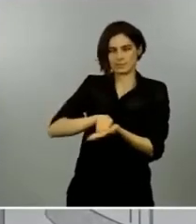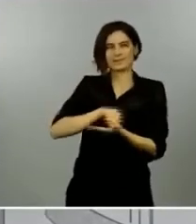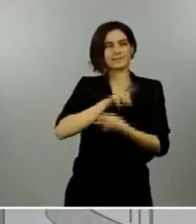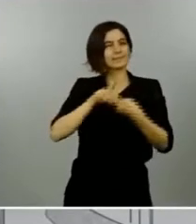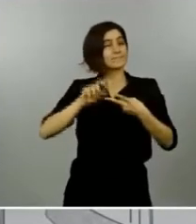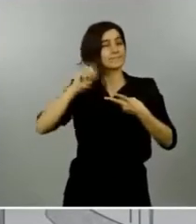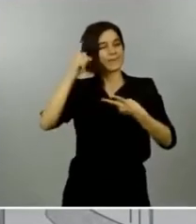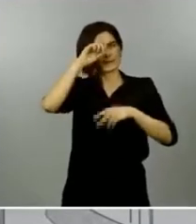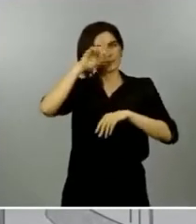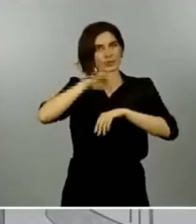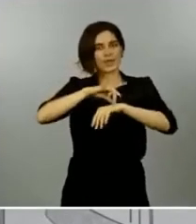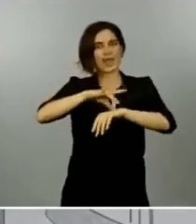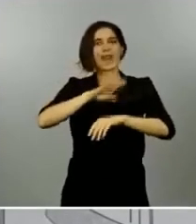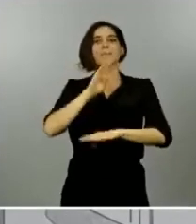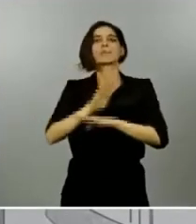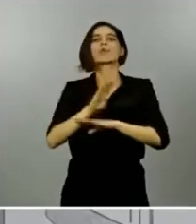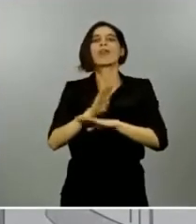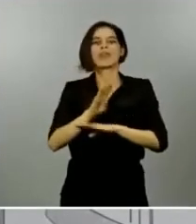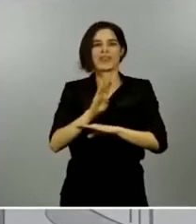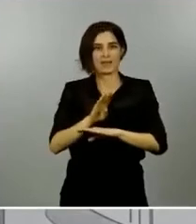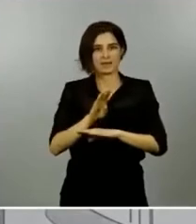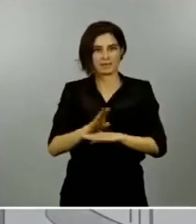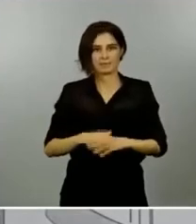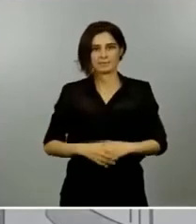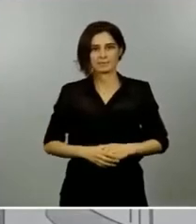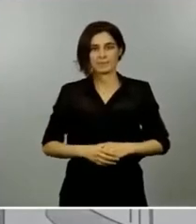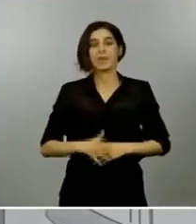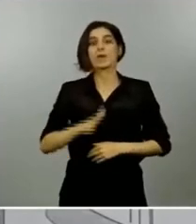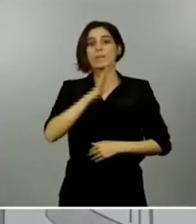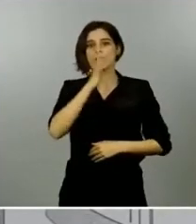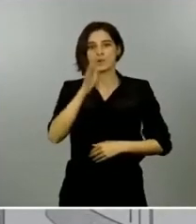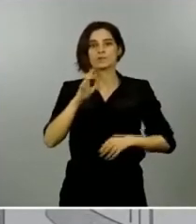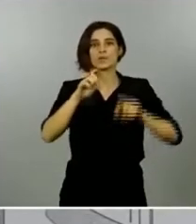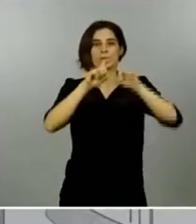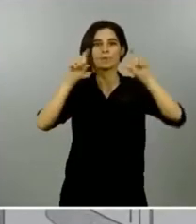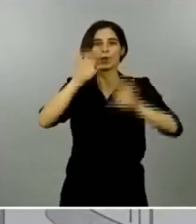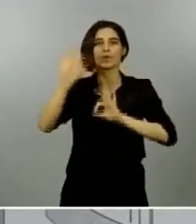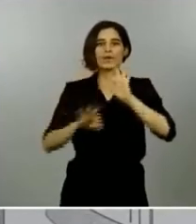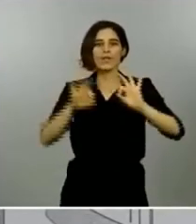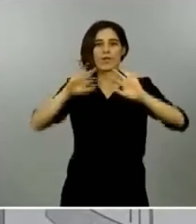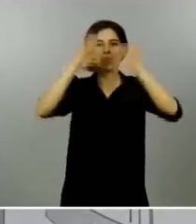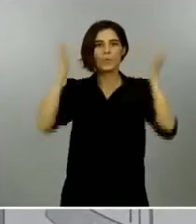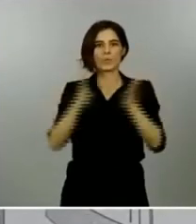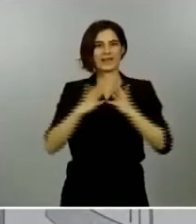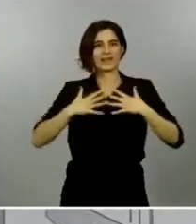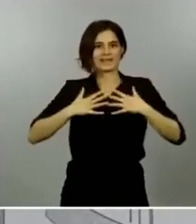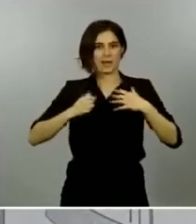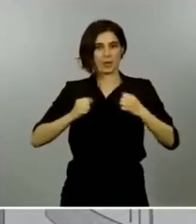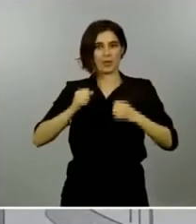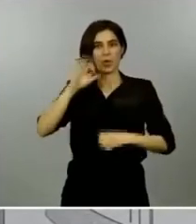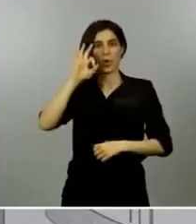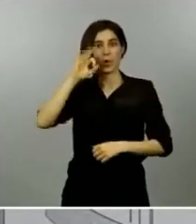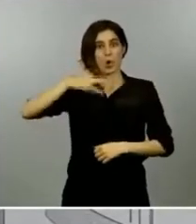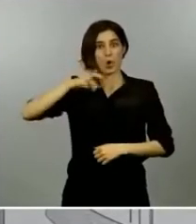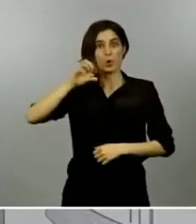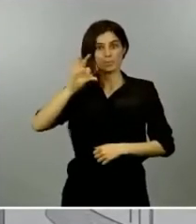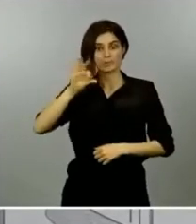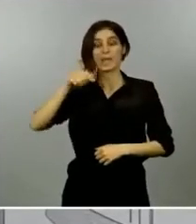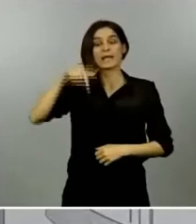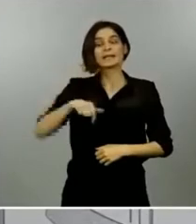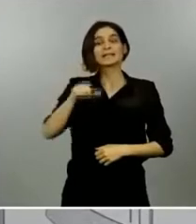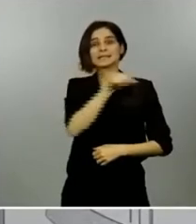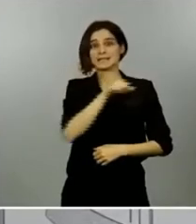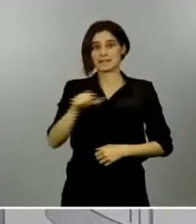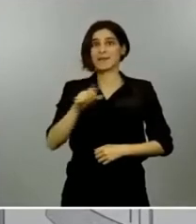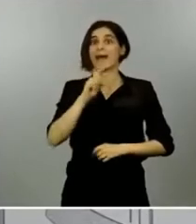nos lo recomienda, y hay que recordarlo, la Organización Mundial de la Salud, que esta misma semana advertía del riesgo muy real